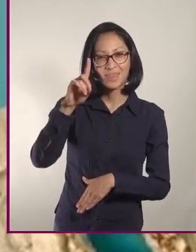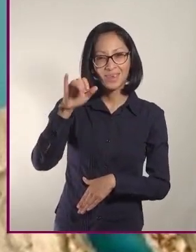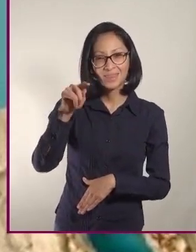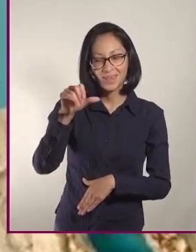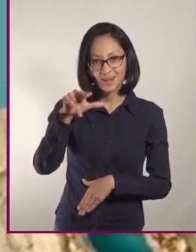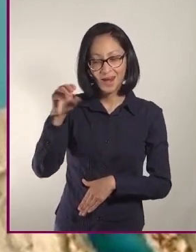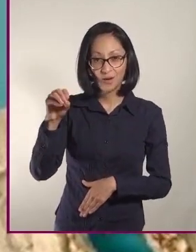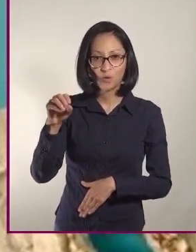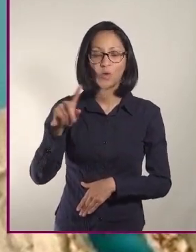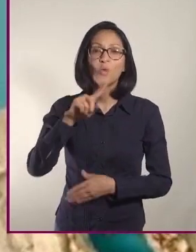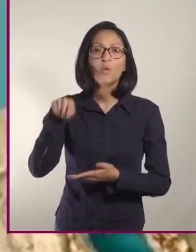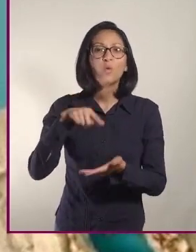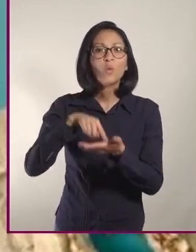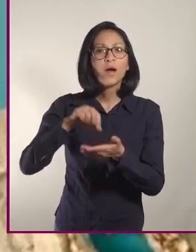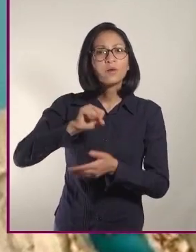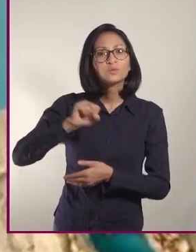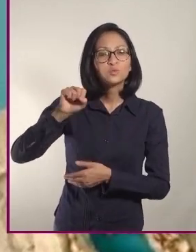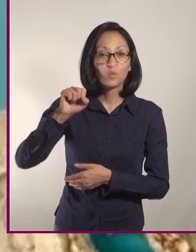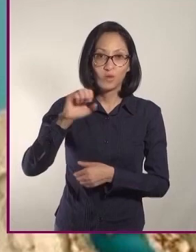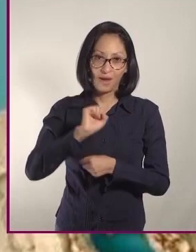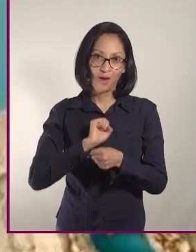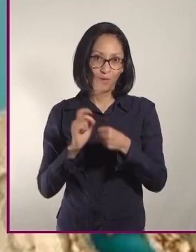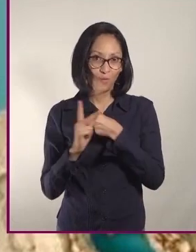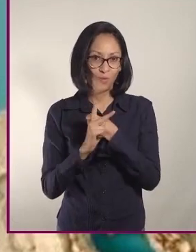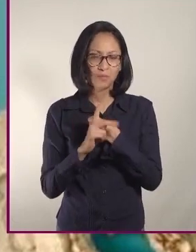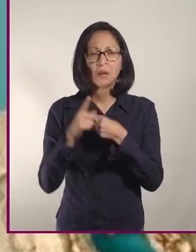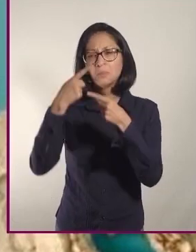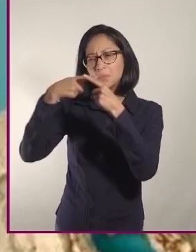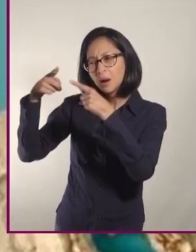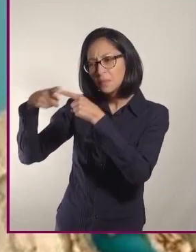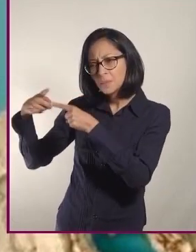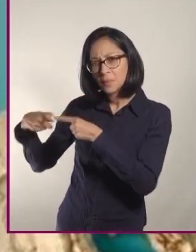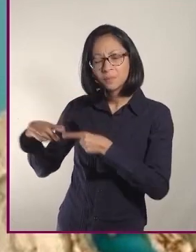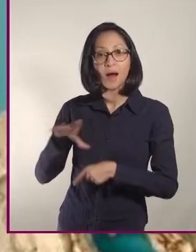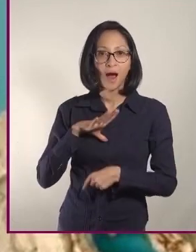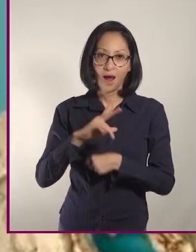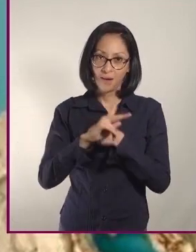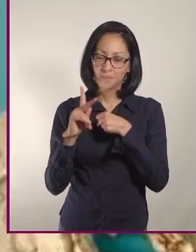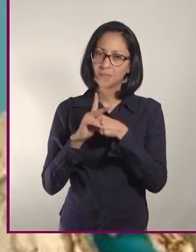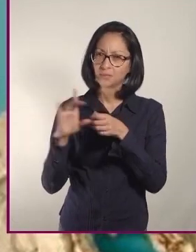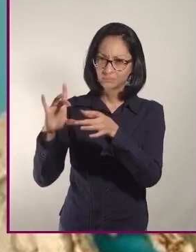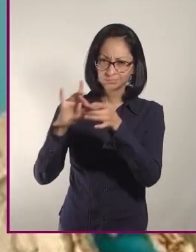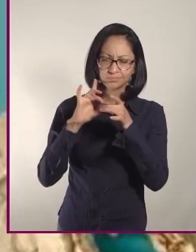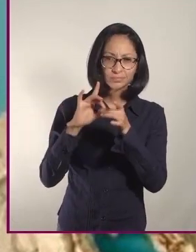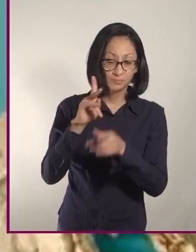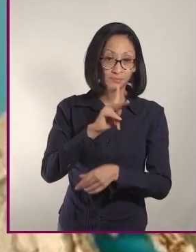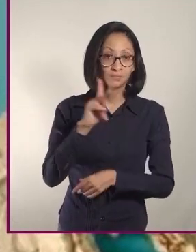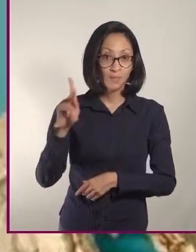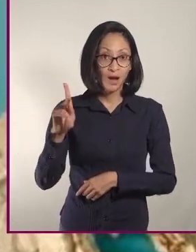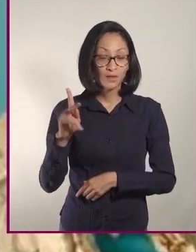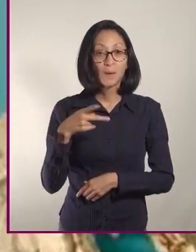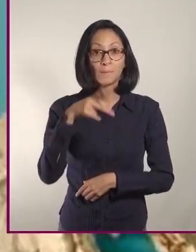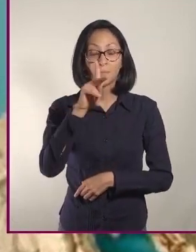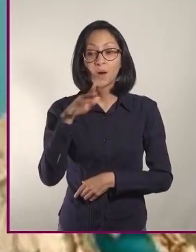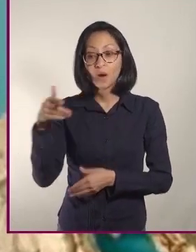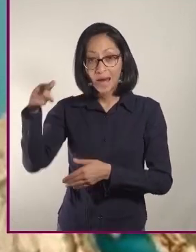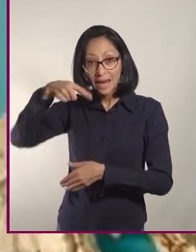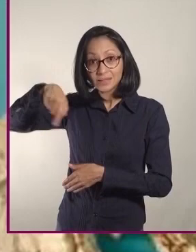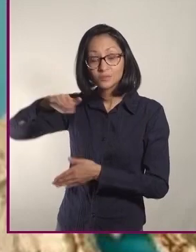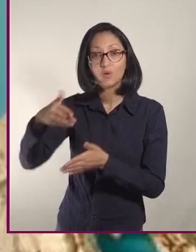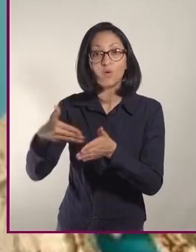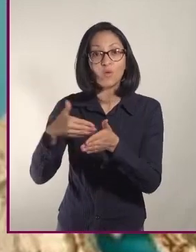ubicadas al sur de Europa. Si bien son varios países los que tienen estas características geográficas, gran parte de la comida